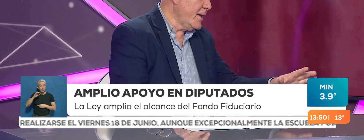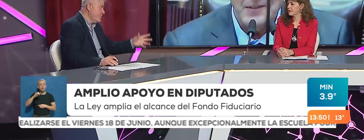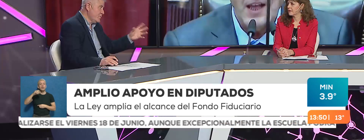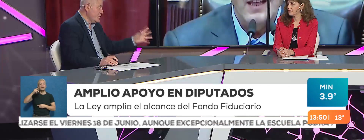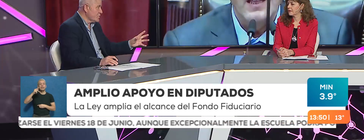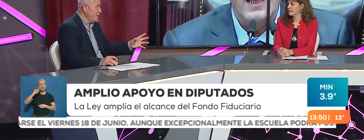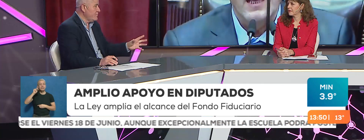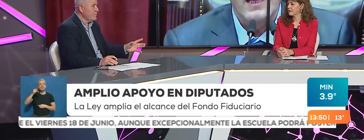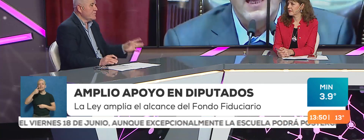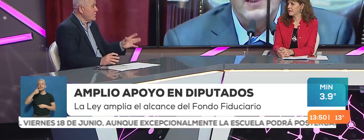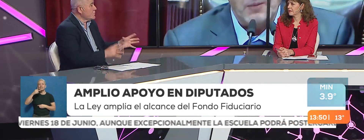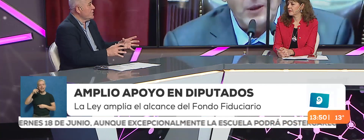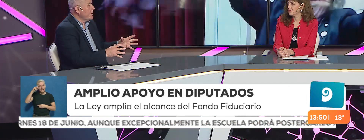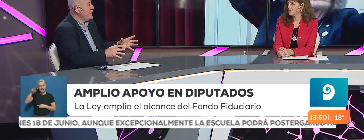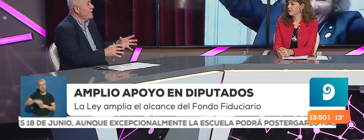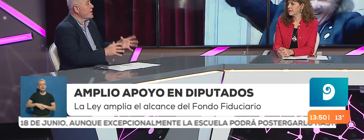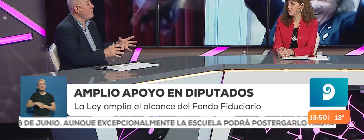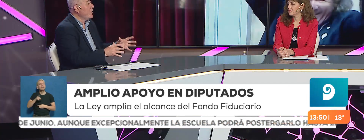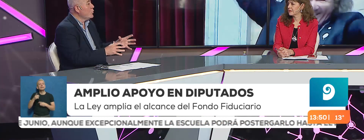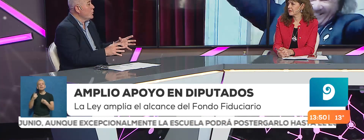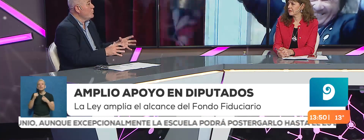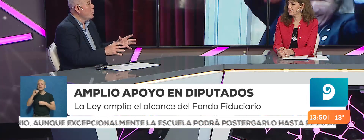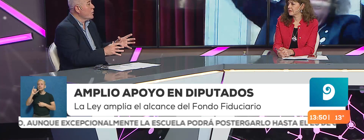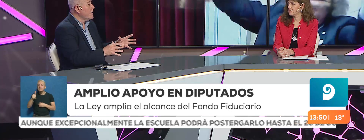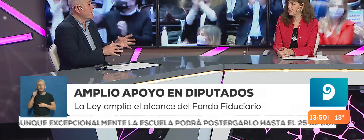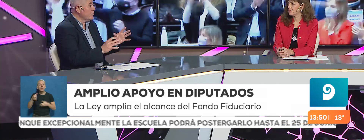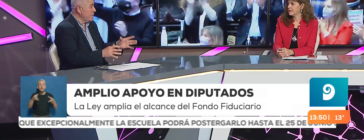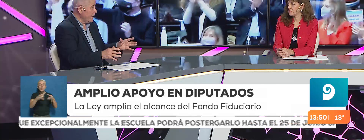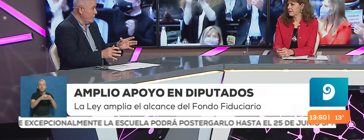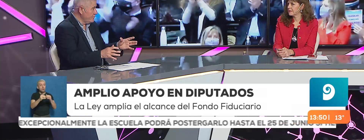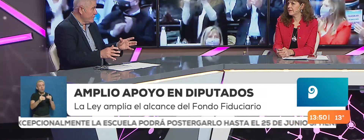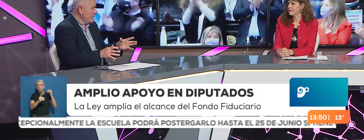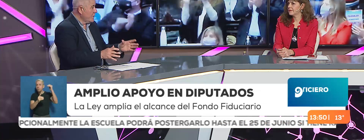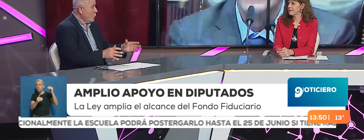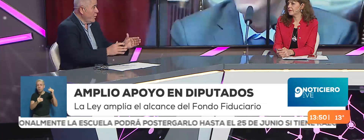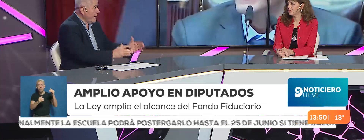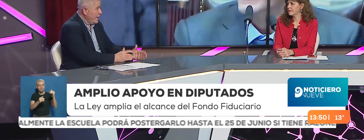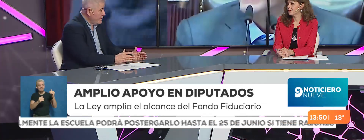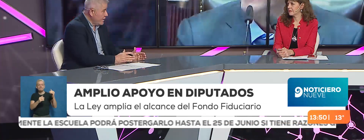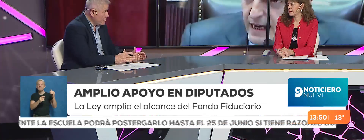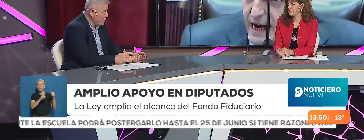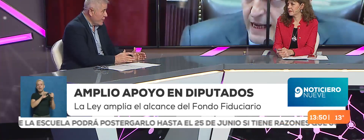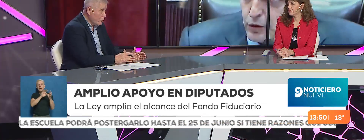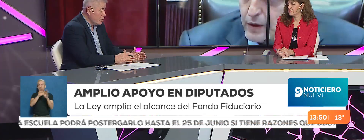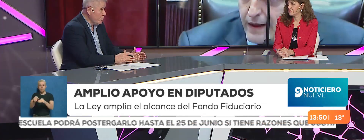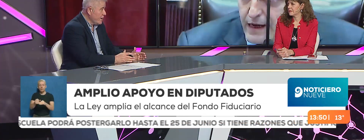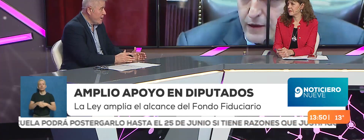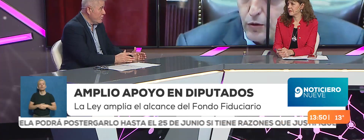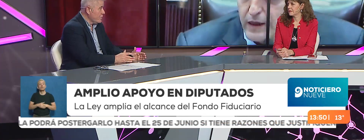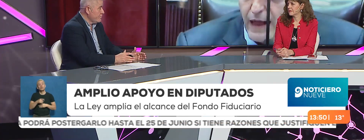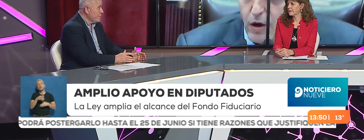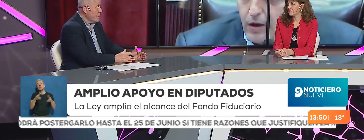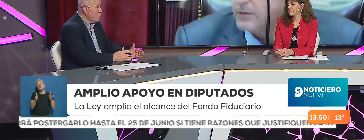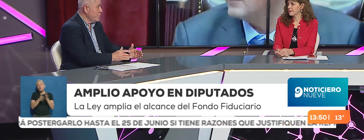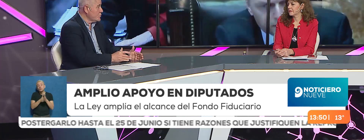digo Daniela, sí o sí, sí o sí tener el respaldo de un bloque mayoritario. O era el bloque de Juntos por el